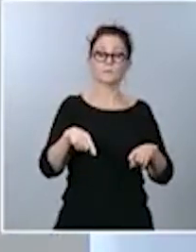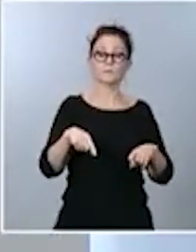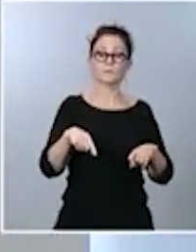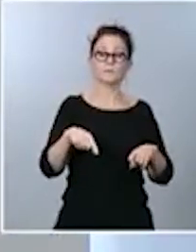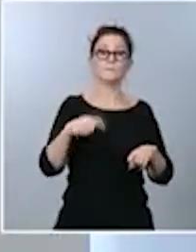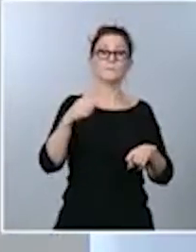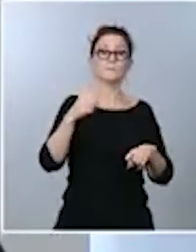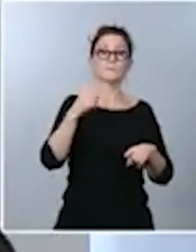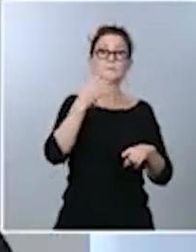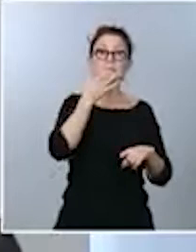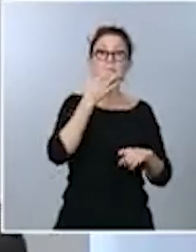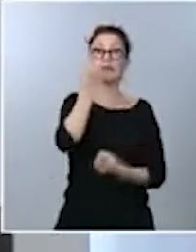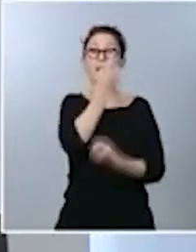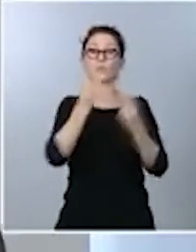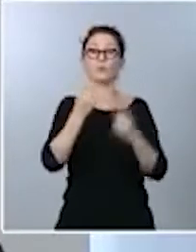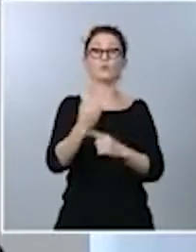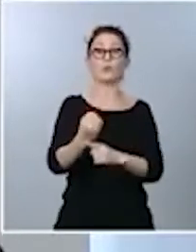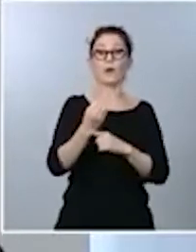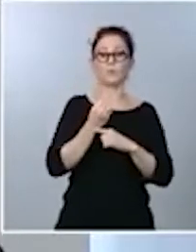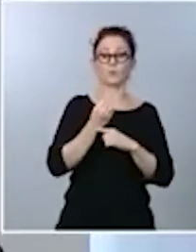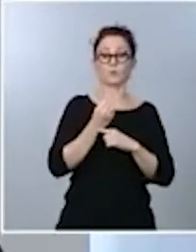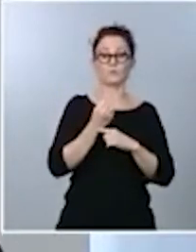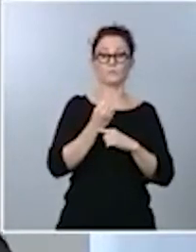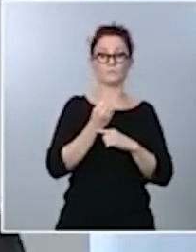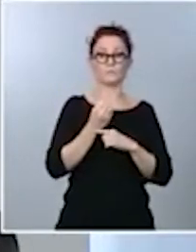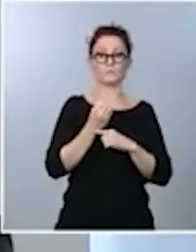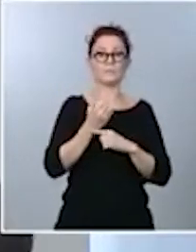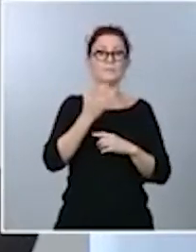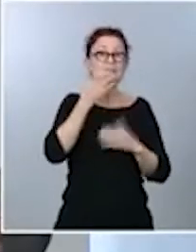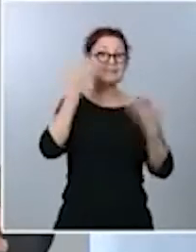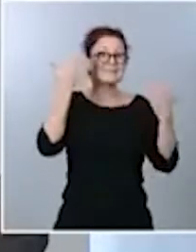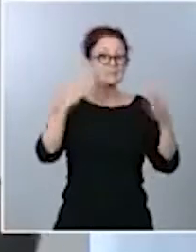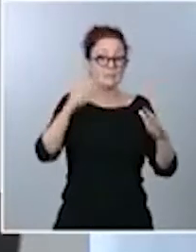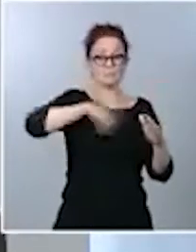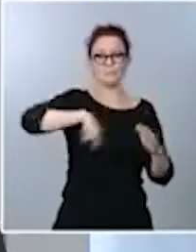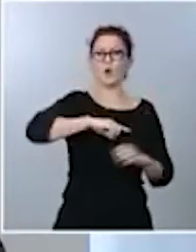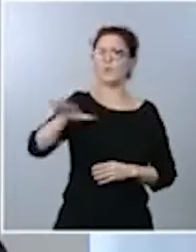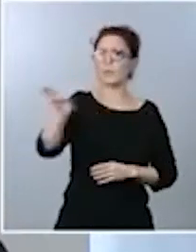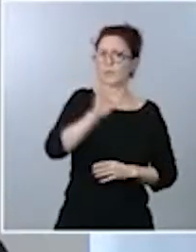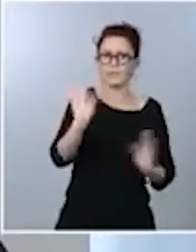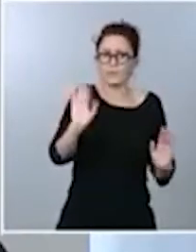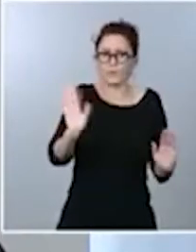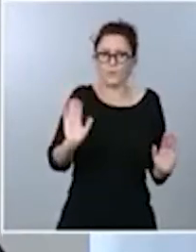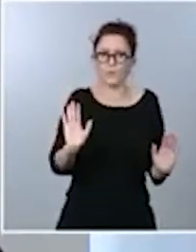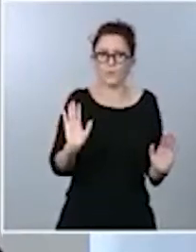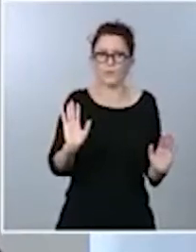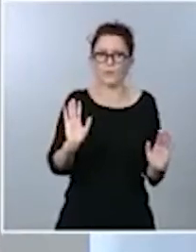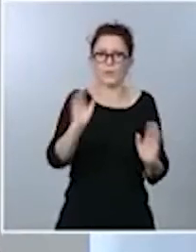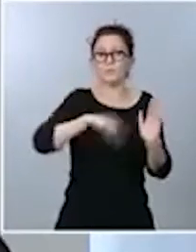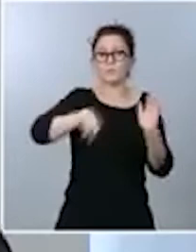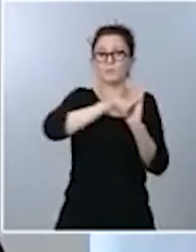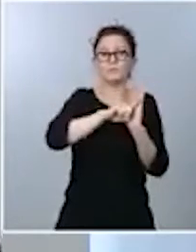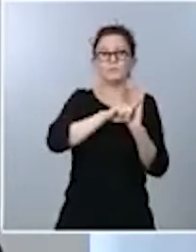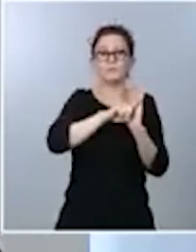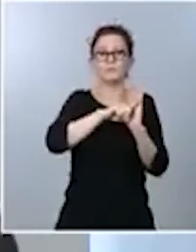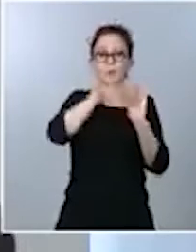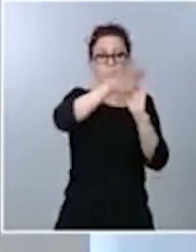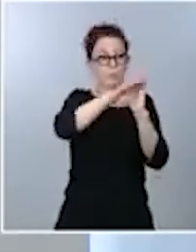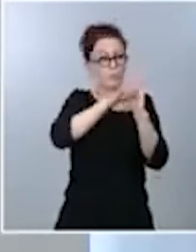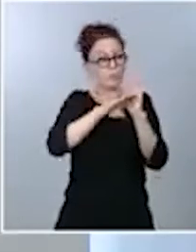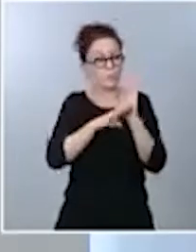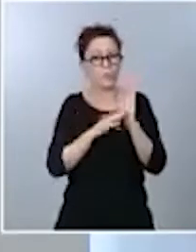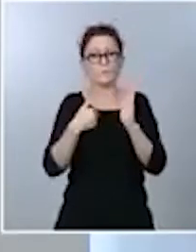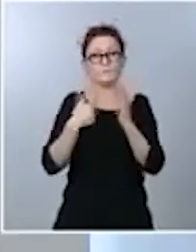En el caso, insisto, que no está ni mucho menos decidido, es una cuestión como otras que está en evaluación y en estudio. Nosotros tenemos un